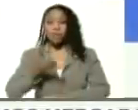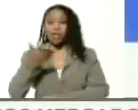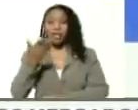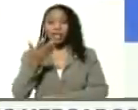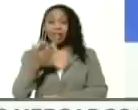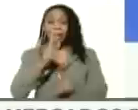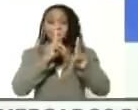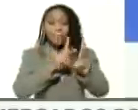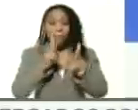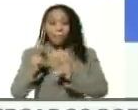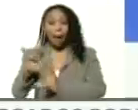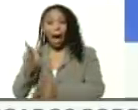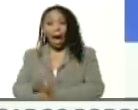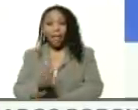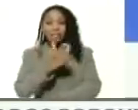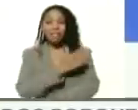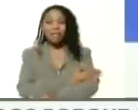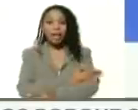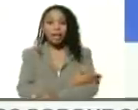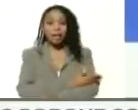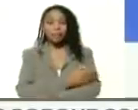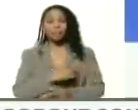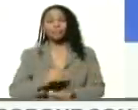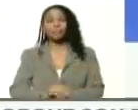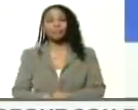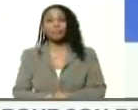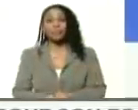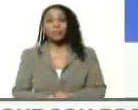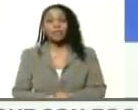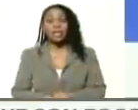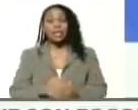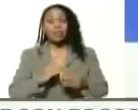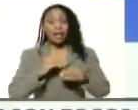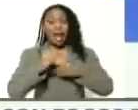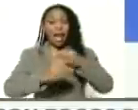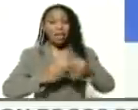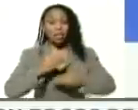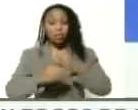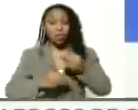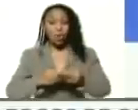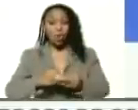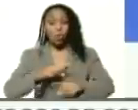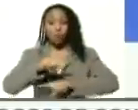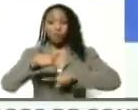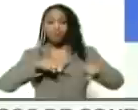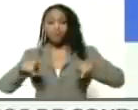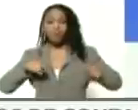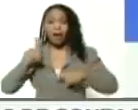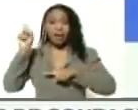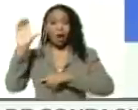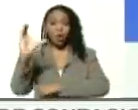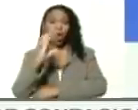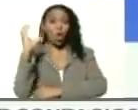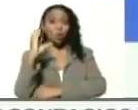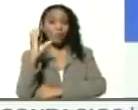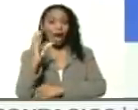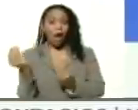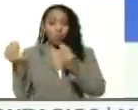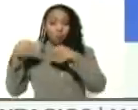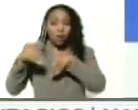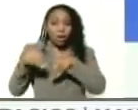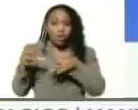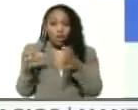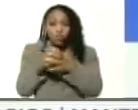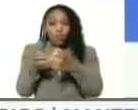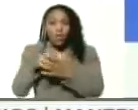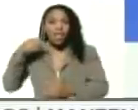planificados, organizados y perpetrados en Colombia con la complicidad de Iván